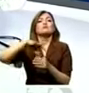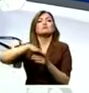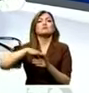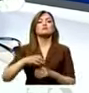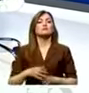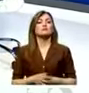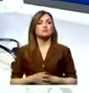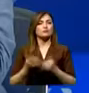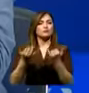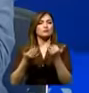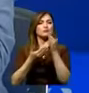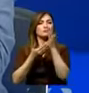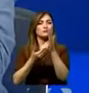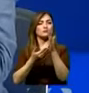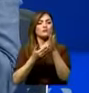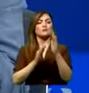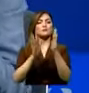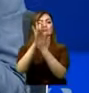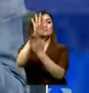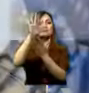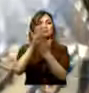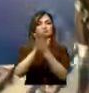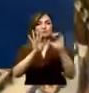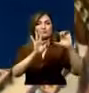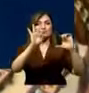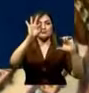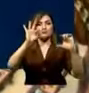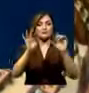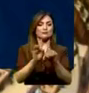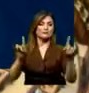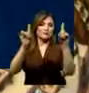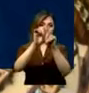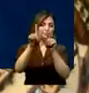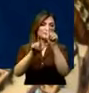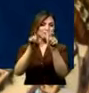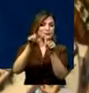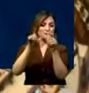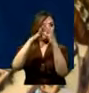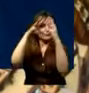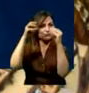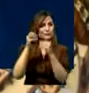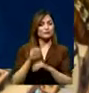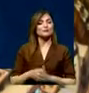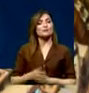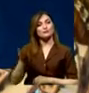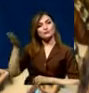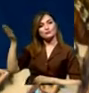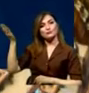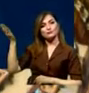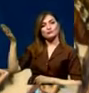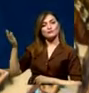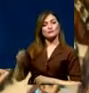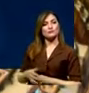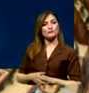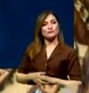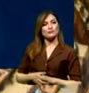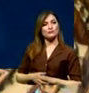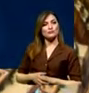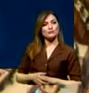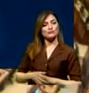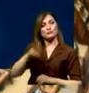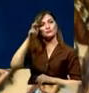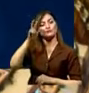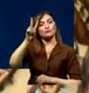bloques. Aquí tenemos una gráfica para más o menos que la gente entienda qué es lo que pasa en la Asamblea. Ahí está. Creo, Iván, tienen 29